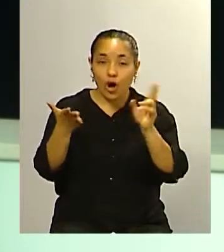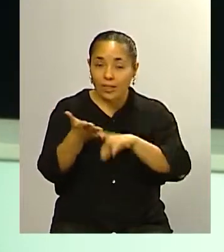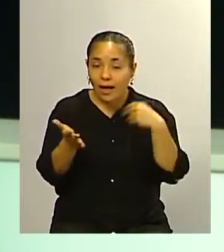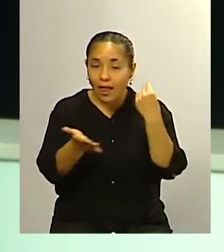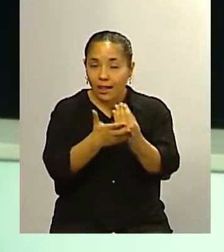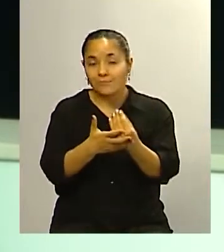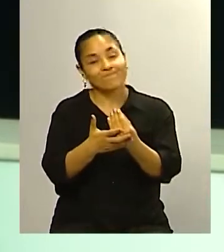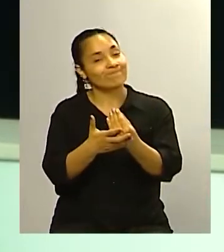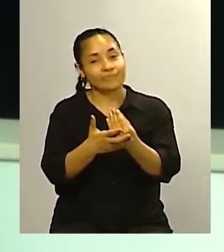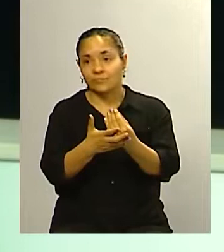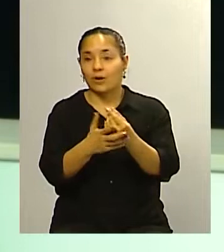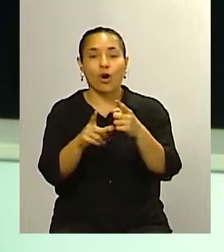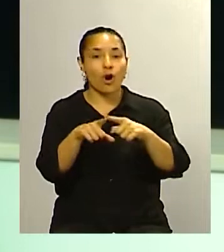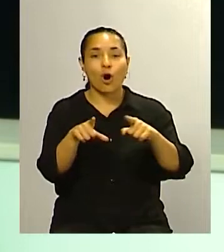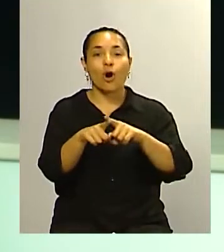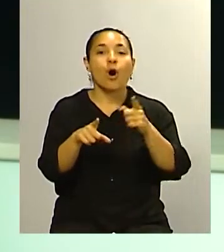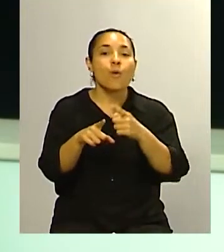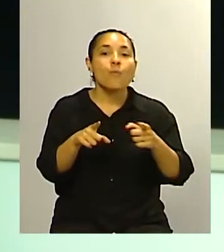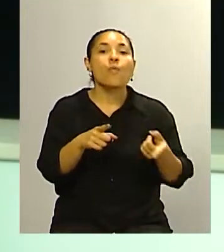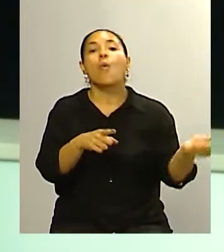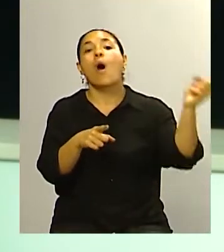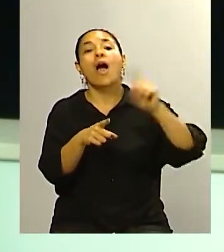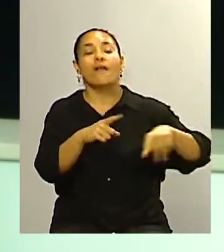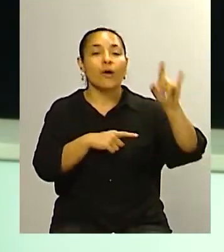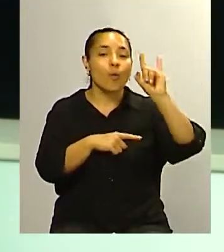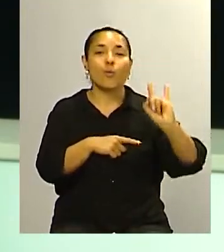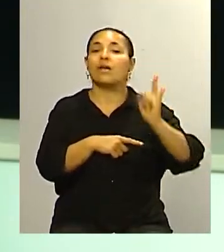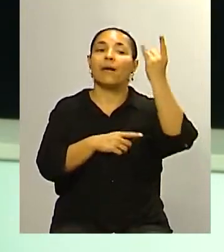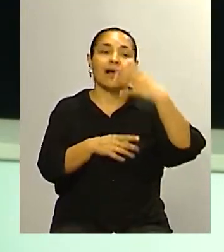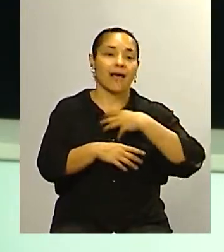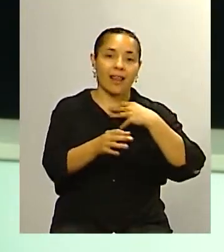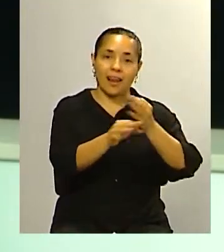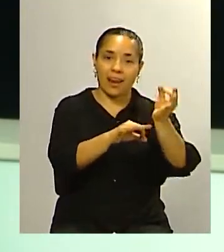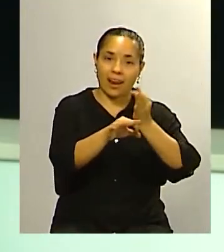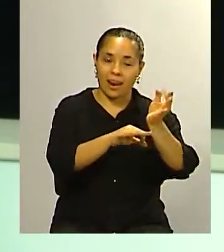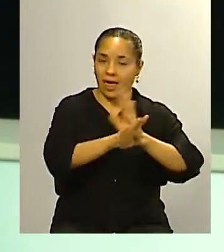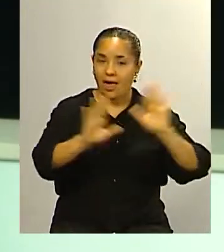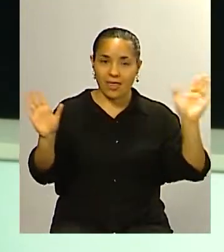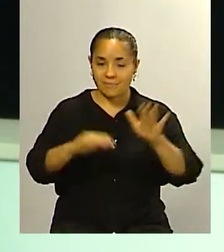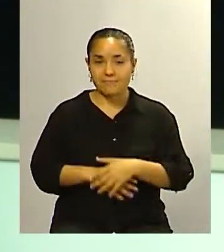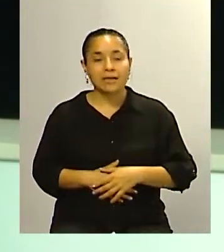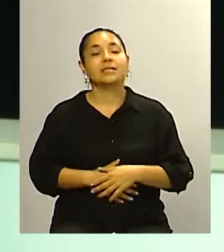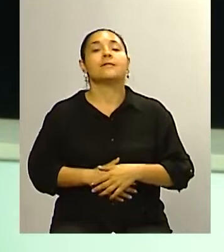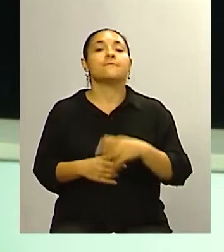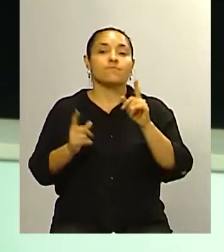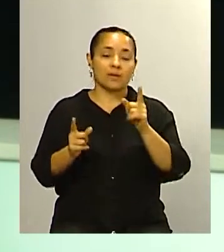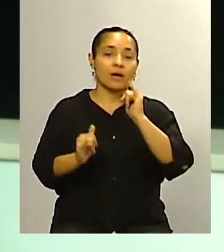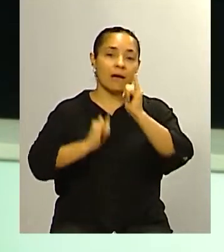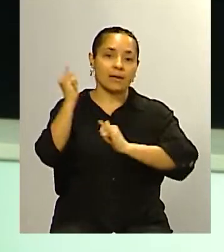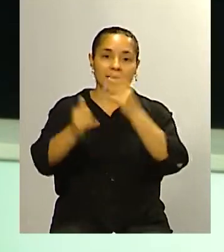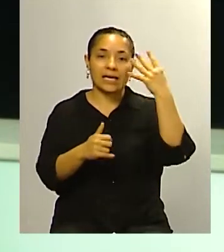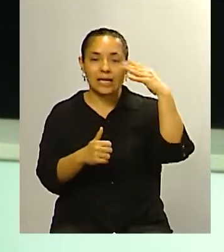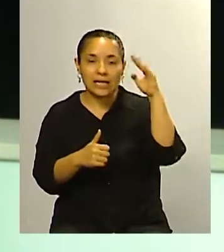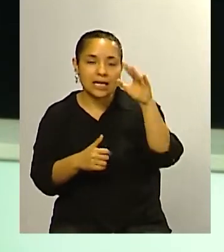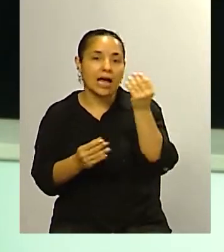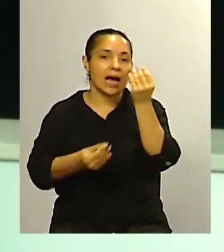dar clases nuevamente en la universidad y seguir en la política pero desde otro plano de todo eso vamos a hablar de la imagen de Cristina de